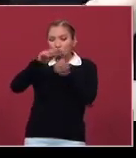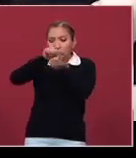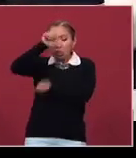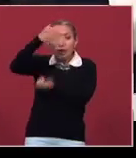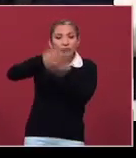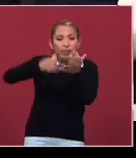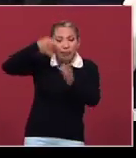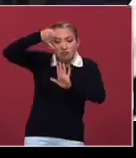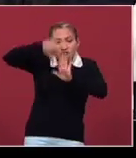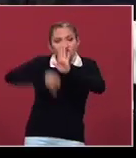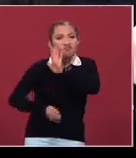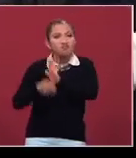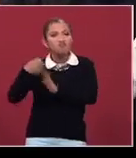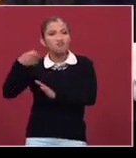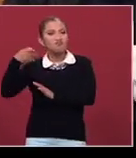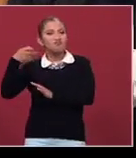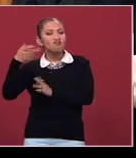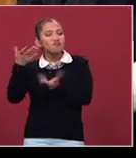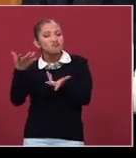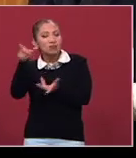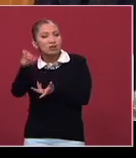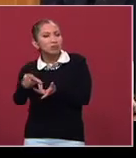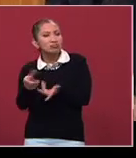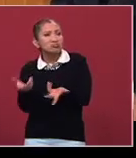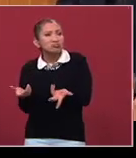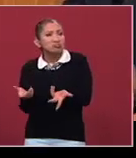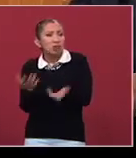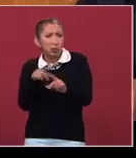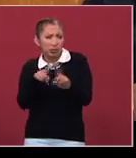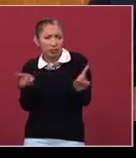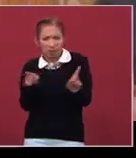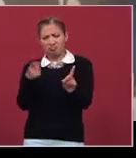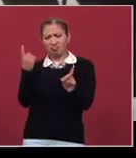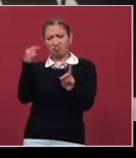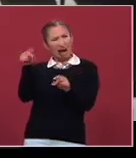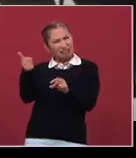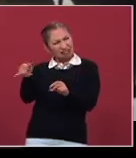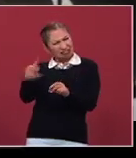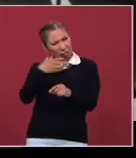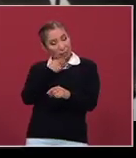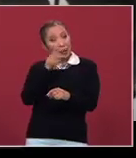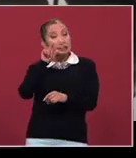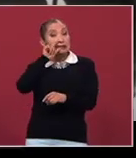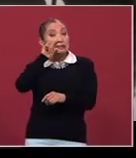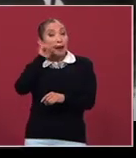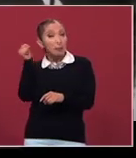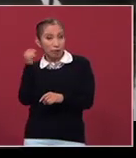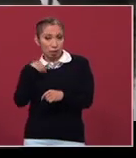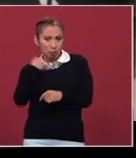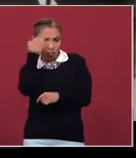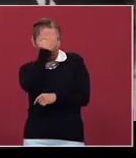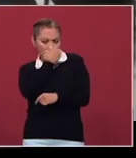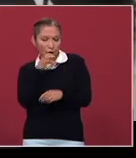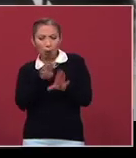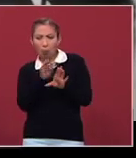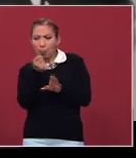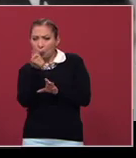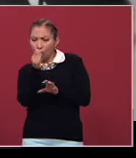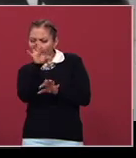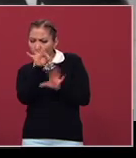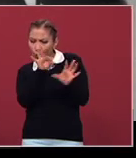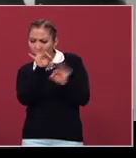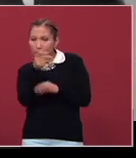cuestiones que pueden ser como contrarias. Zapata, a mi juicio, también tiene como muy pocas,